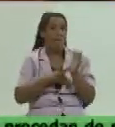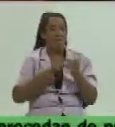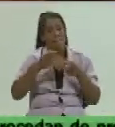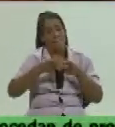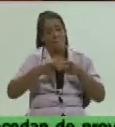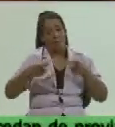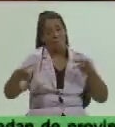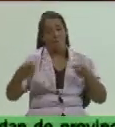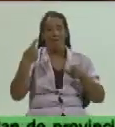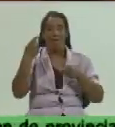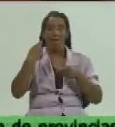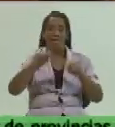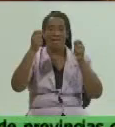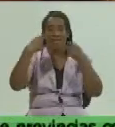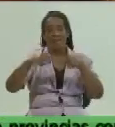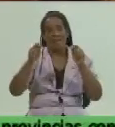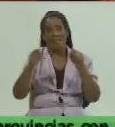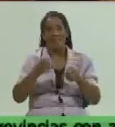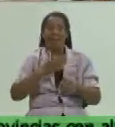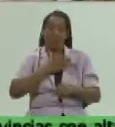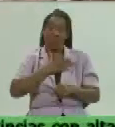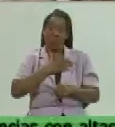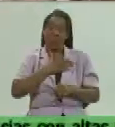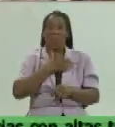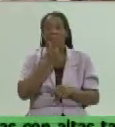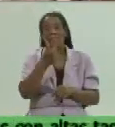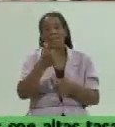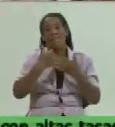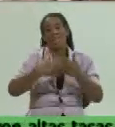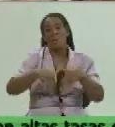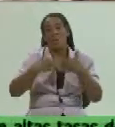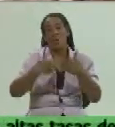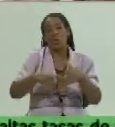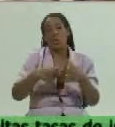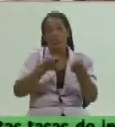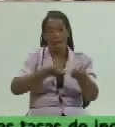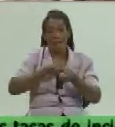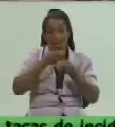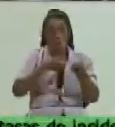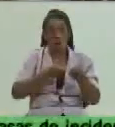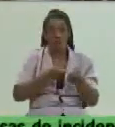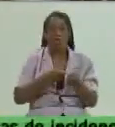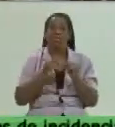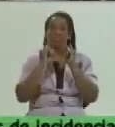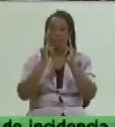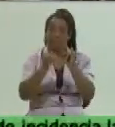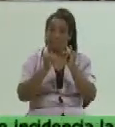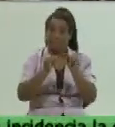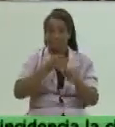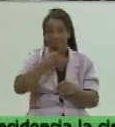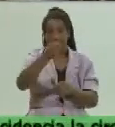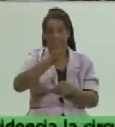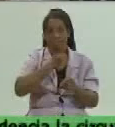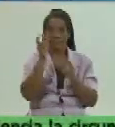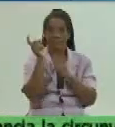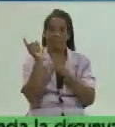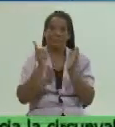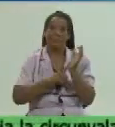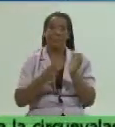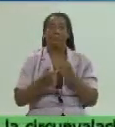ofertas hasta satisfacer la demanda de productos agrícolas Desde Puerto Padre Dailin Feria Alto y Claro